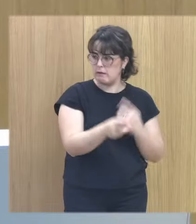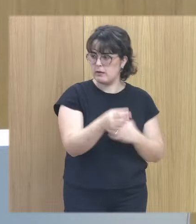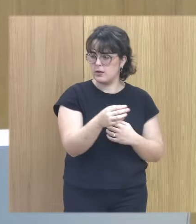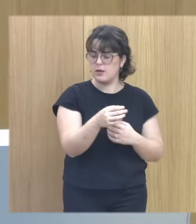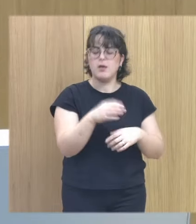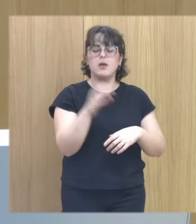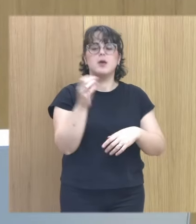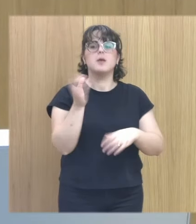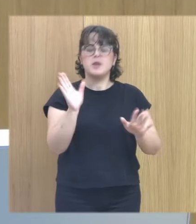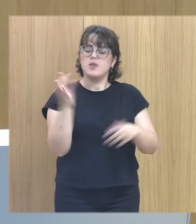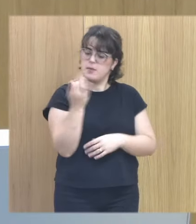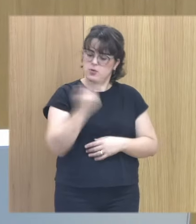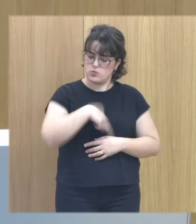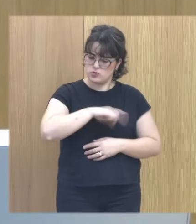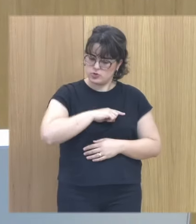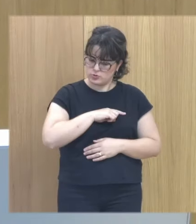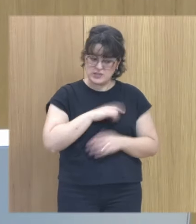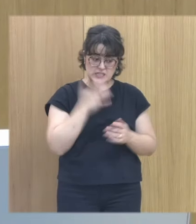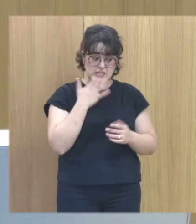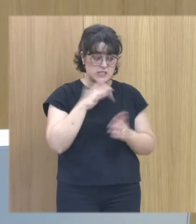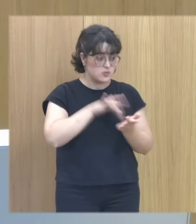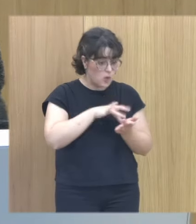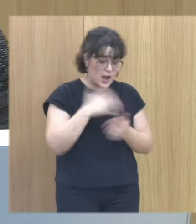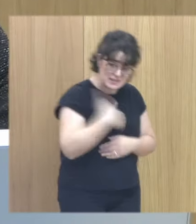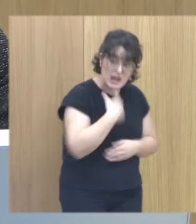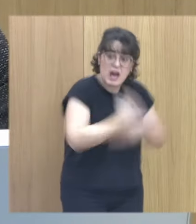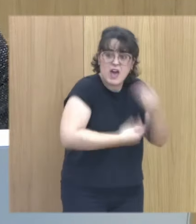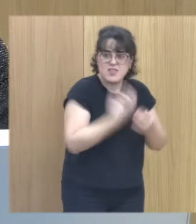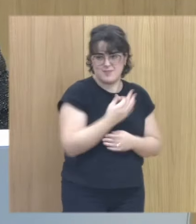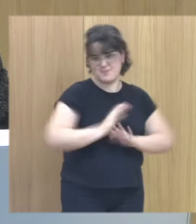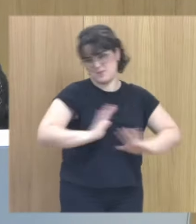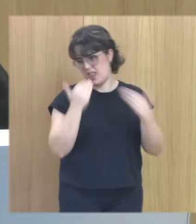hablar de qué hacemos cuando ya ha pasado así que gracias